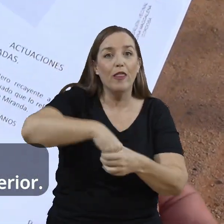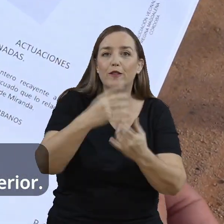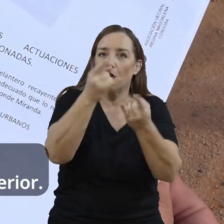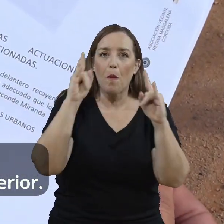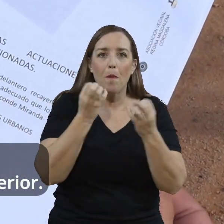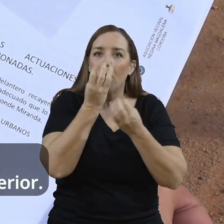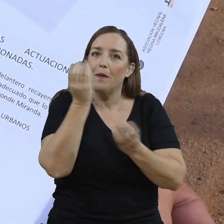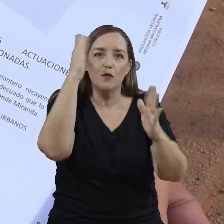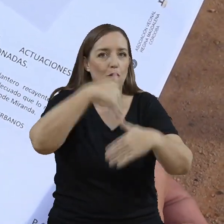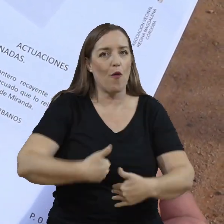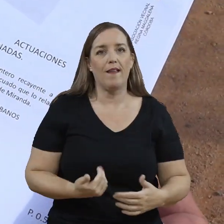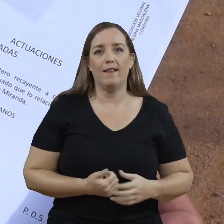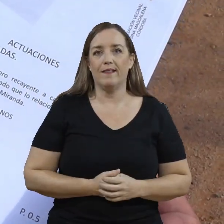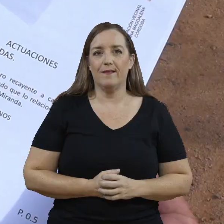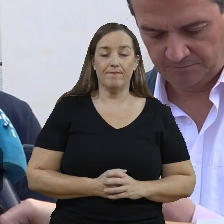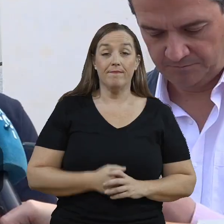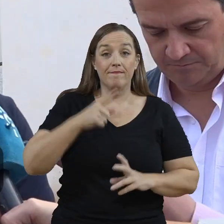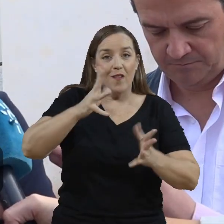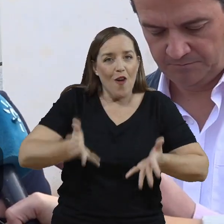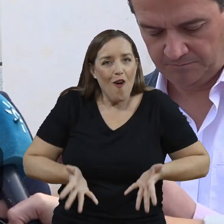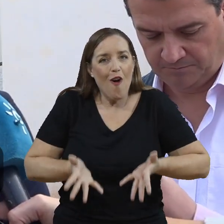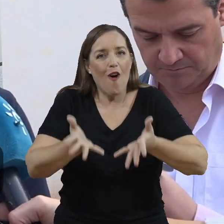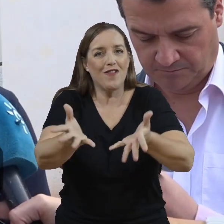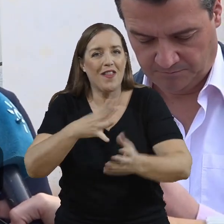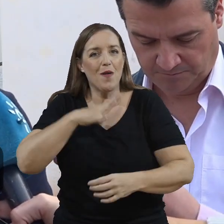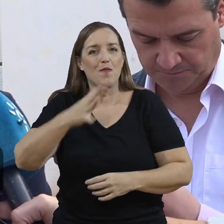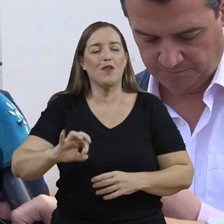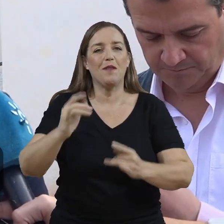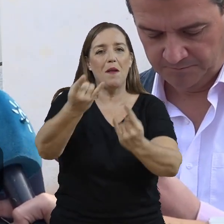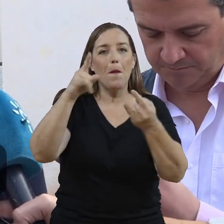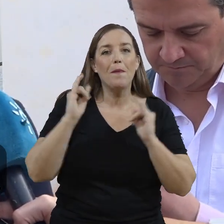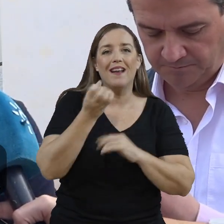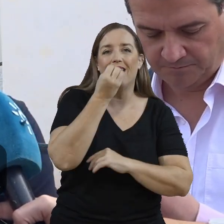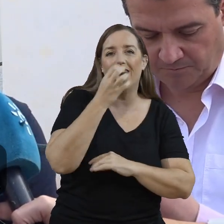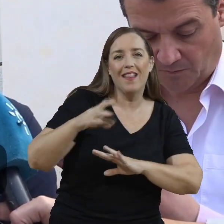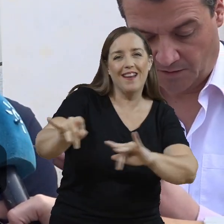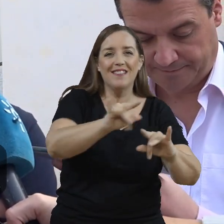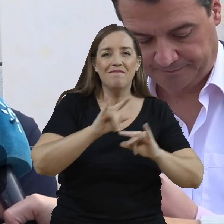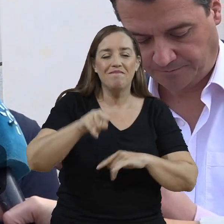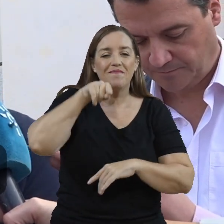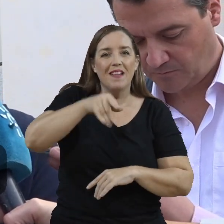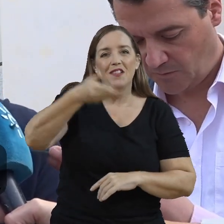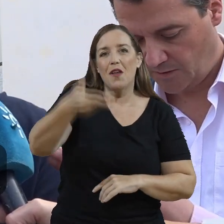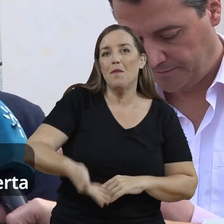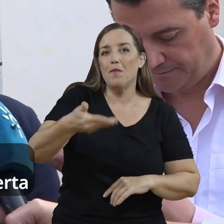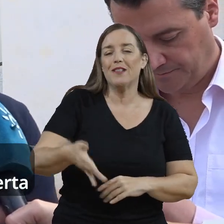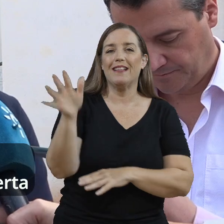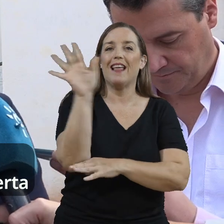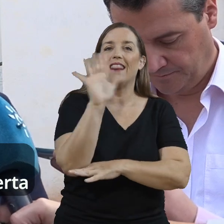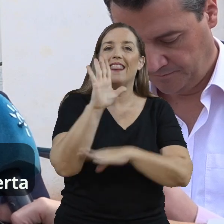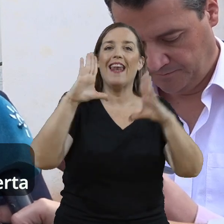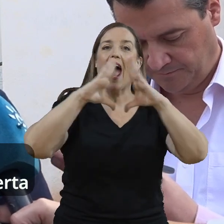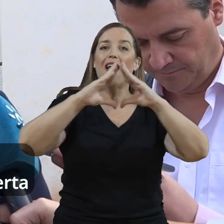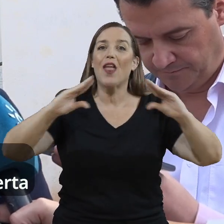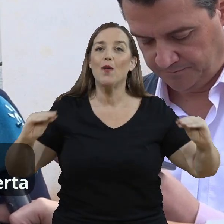verdes en su interior. Y se les va ofrecer esta serie de espacios, como Punta de Lanza, por supuesto, el Cine Andalucía, para que